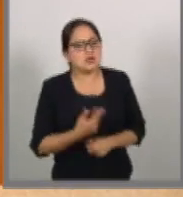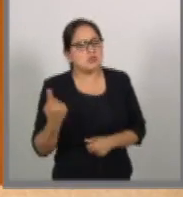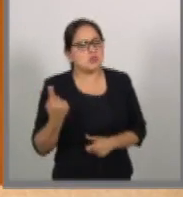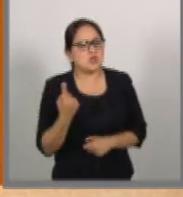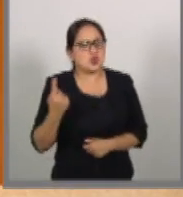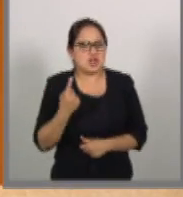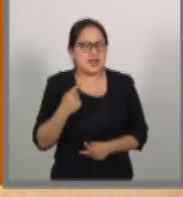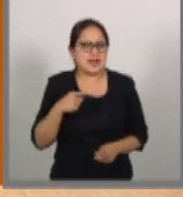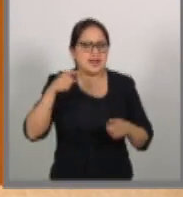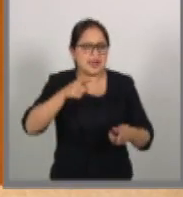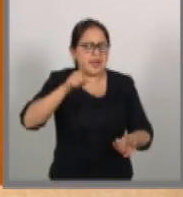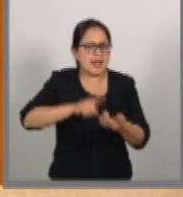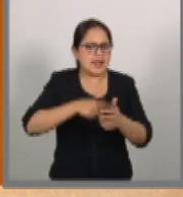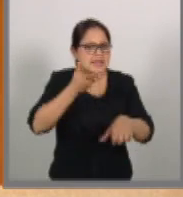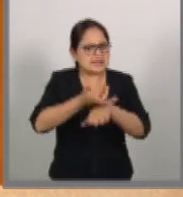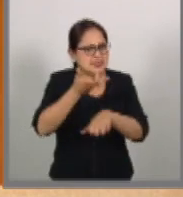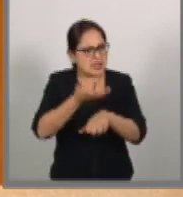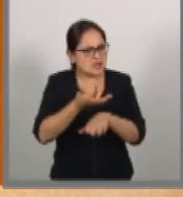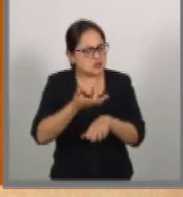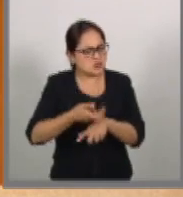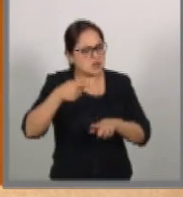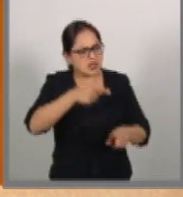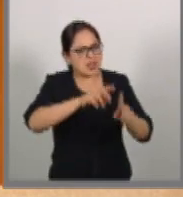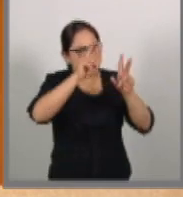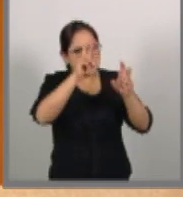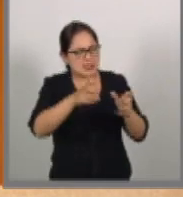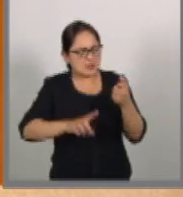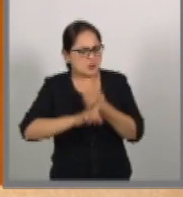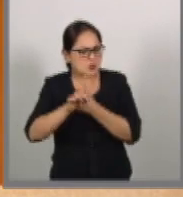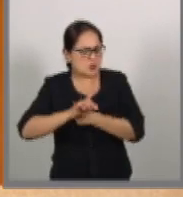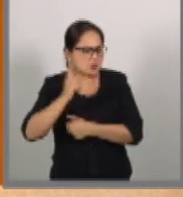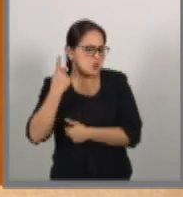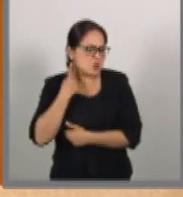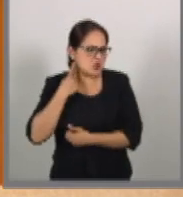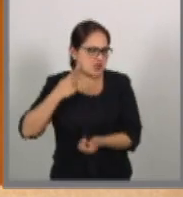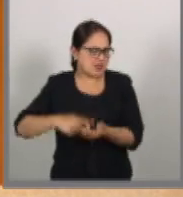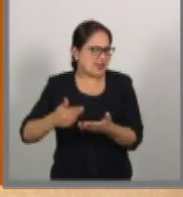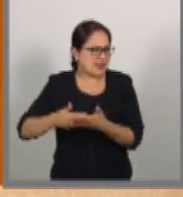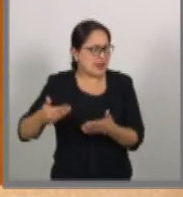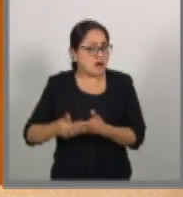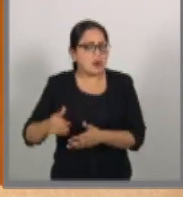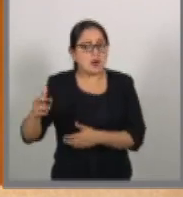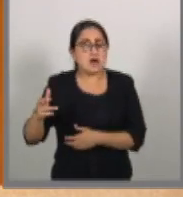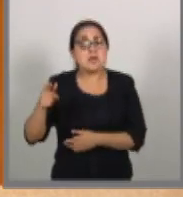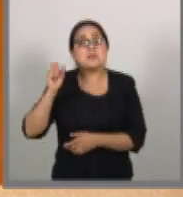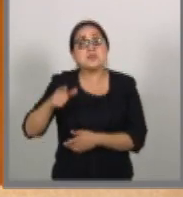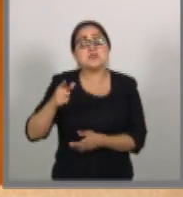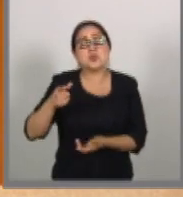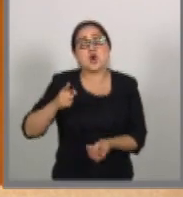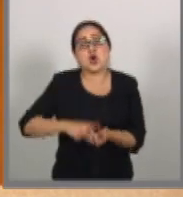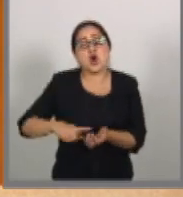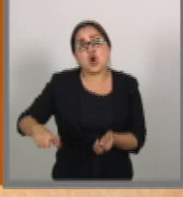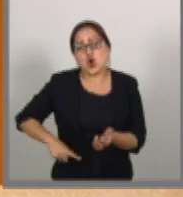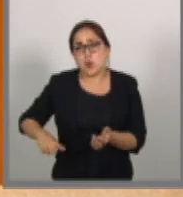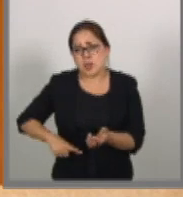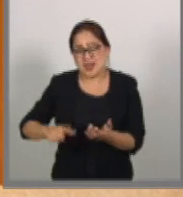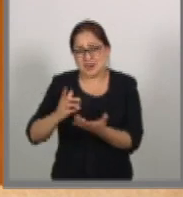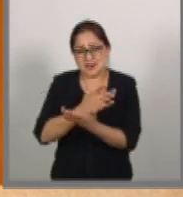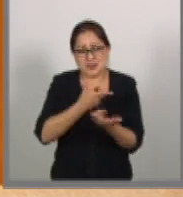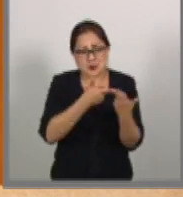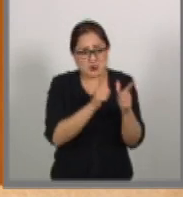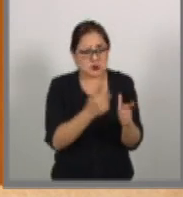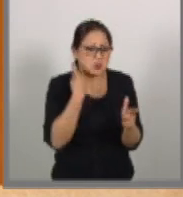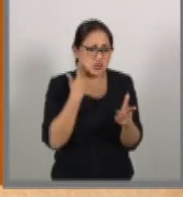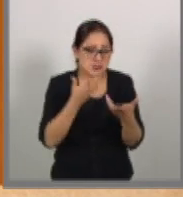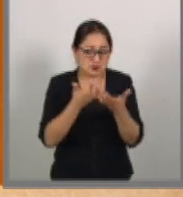Estados Unidos, en una coyuntura política, los republicanos y demócratas estuvieron en